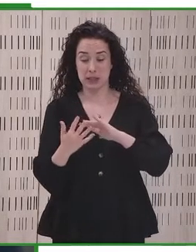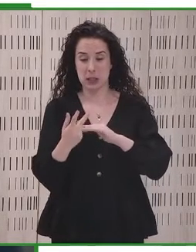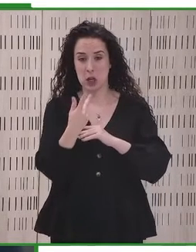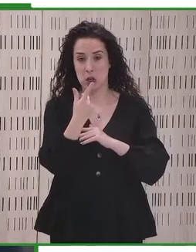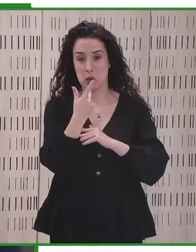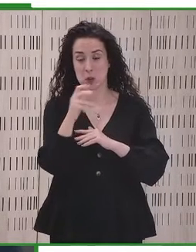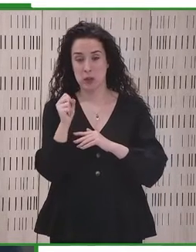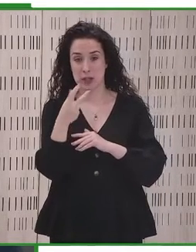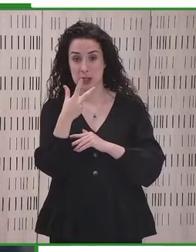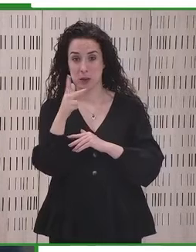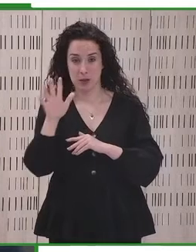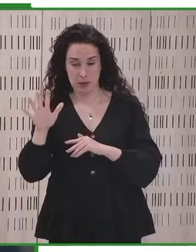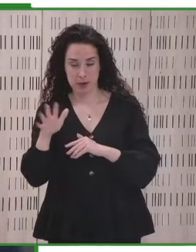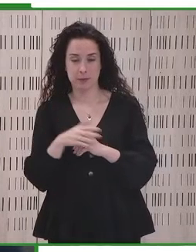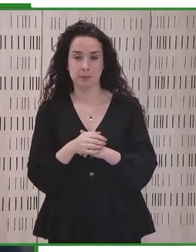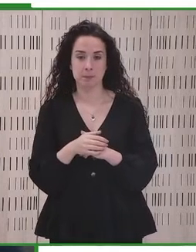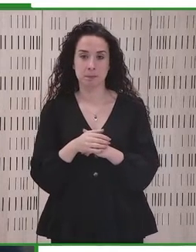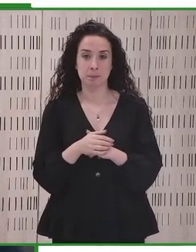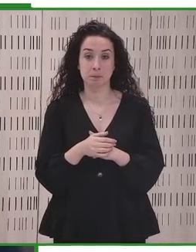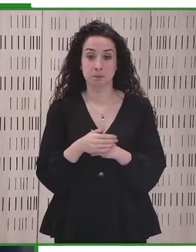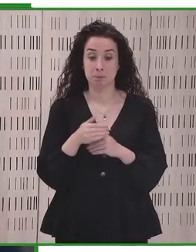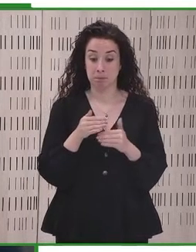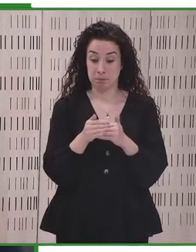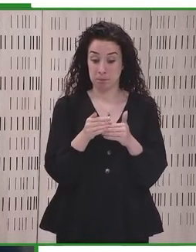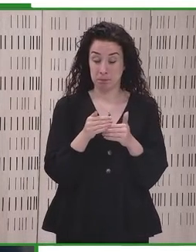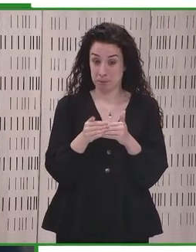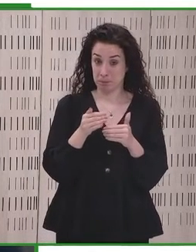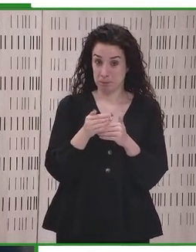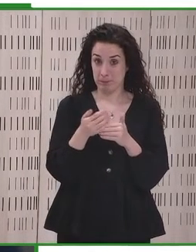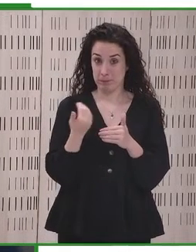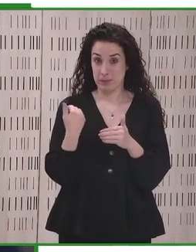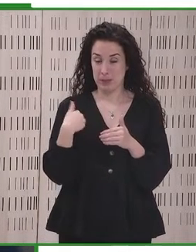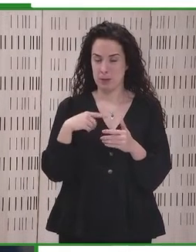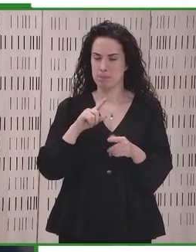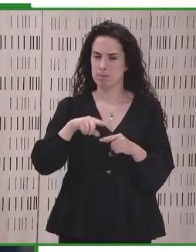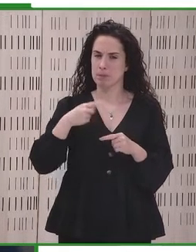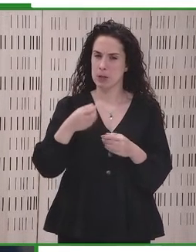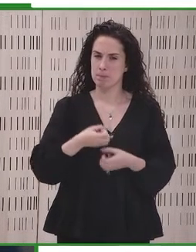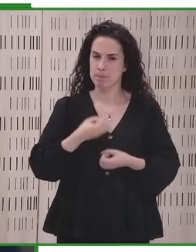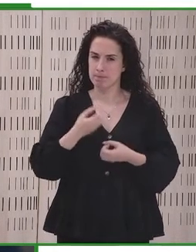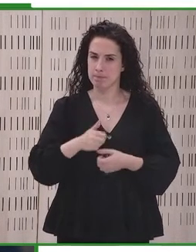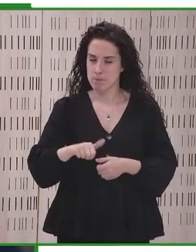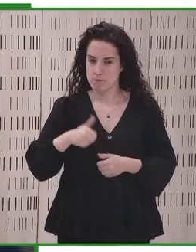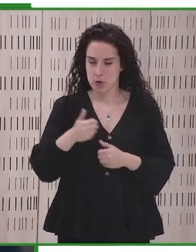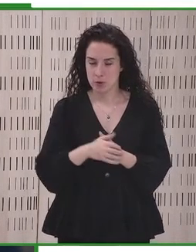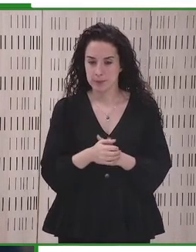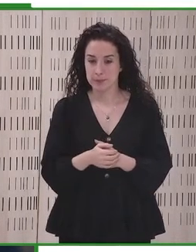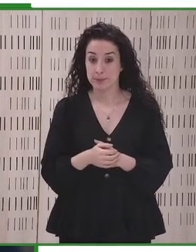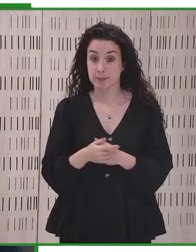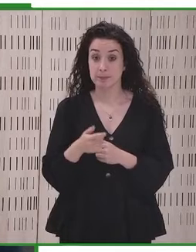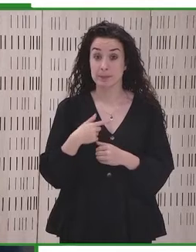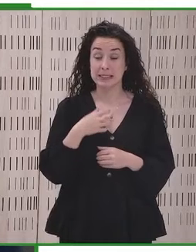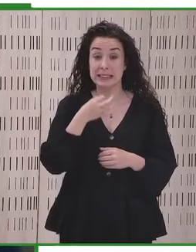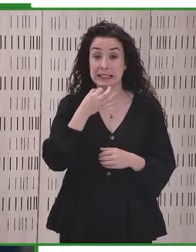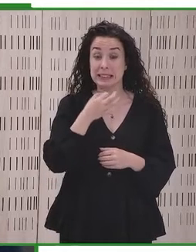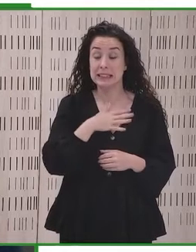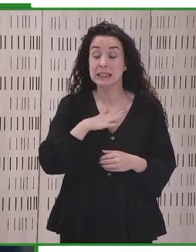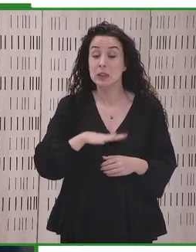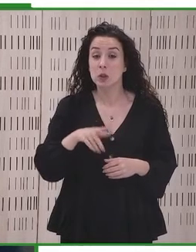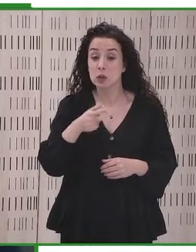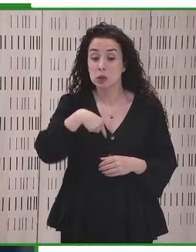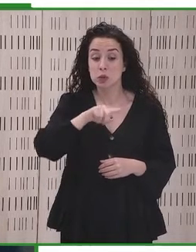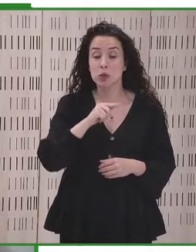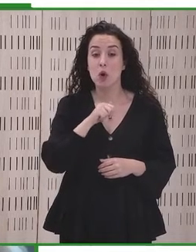and the application will be completed for the year